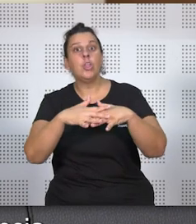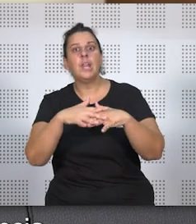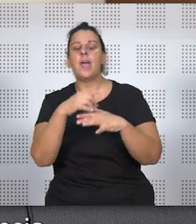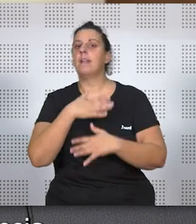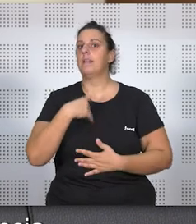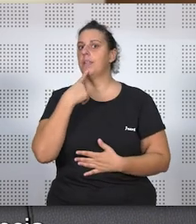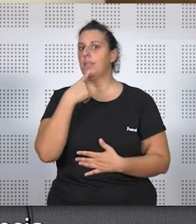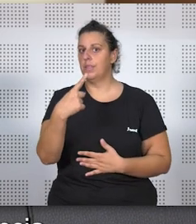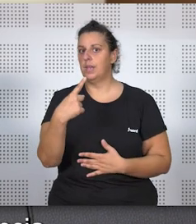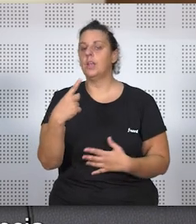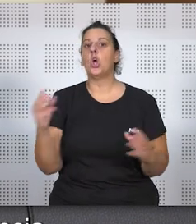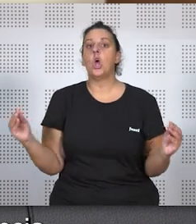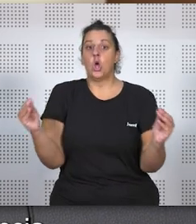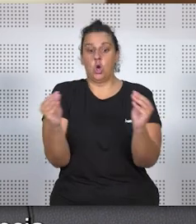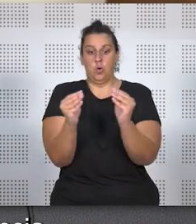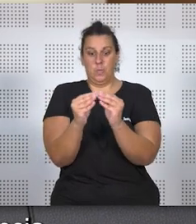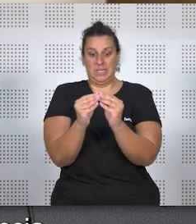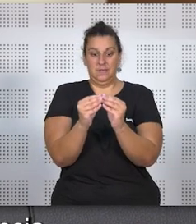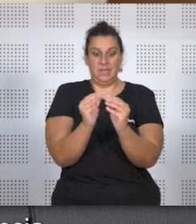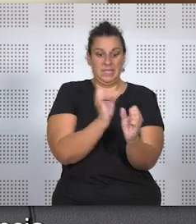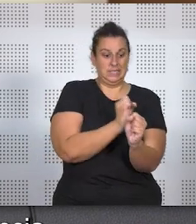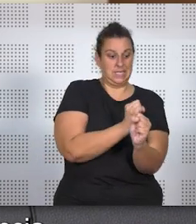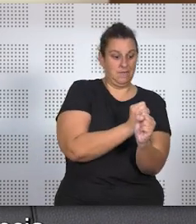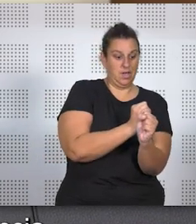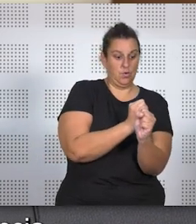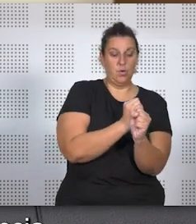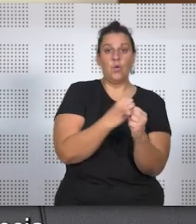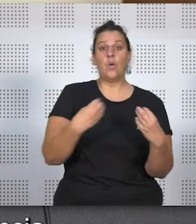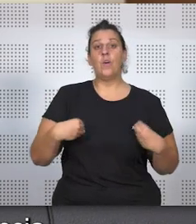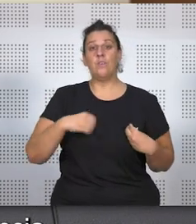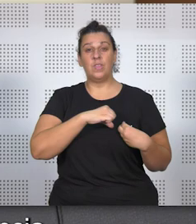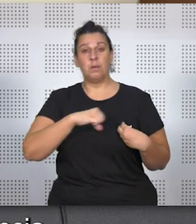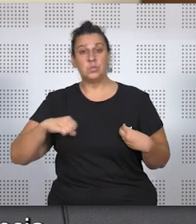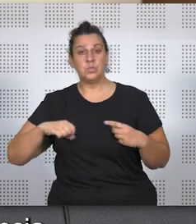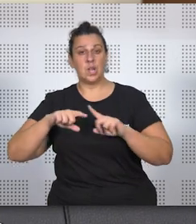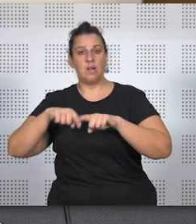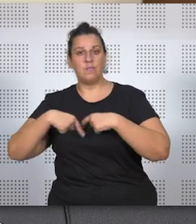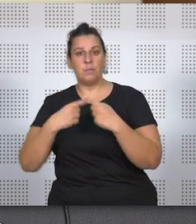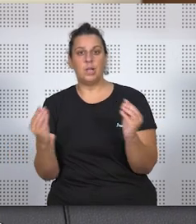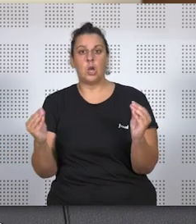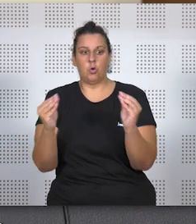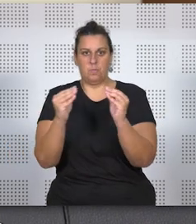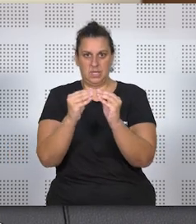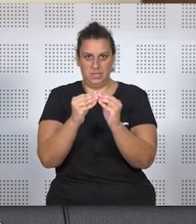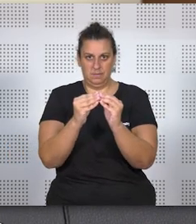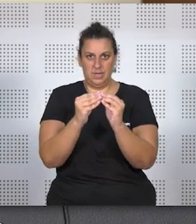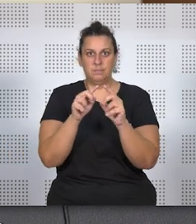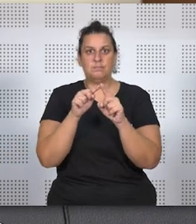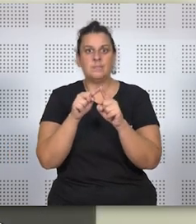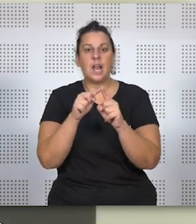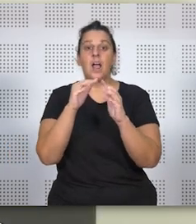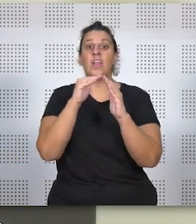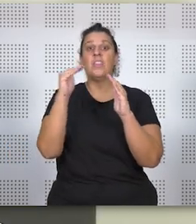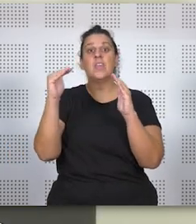haciendo referencia a compatibilizar nuestro trabajo y nuestra vida personal y familiar con la finalidad también de reducir las